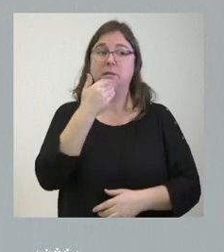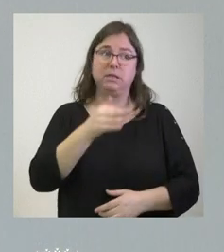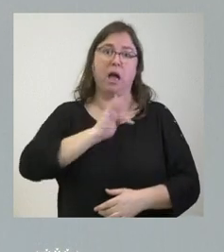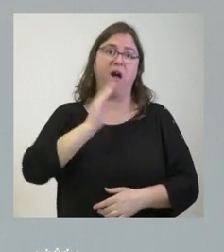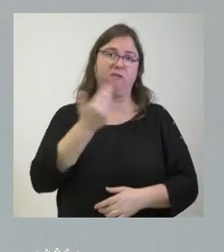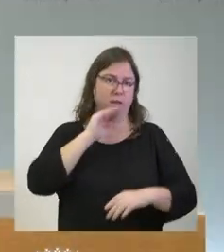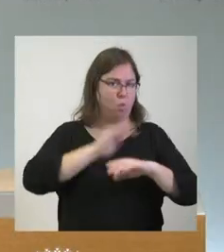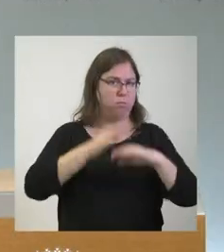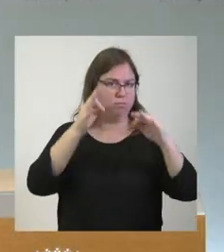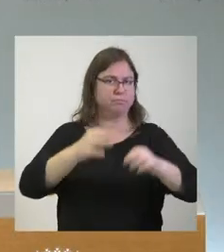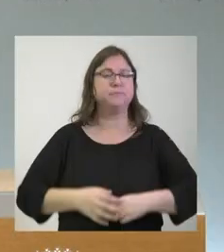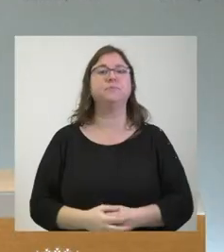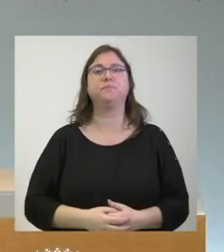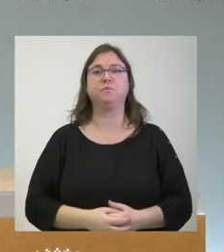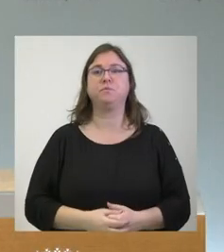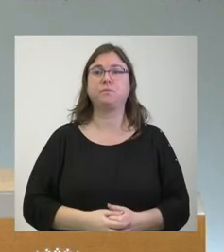afectar